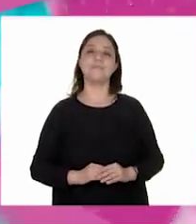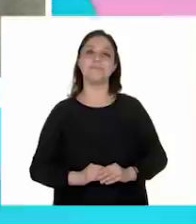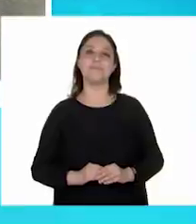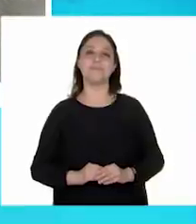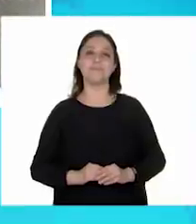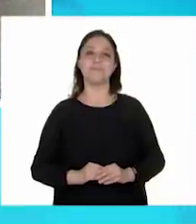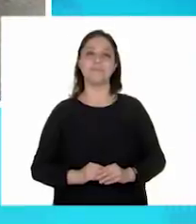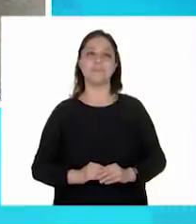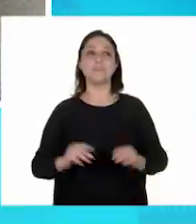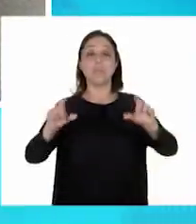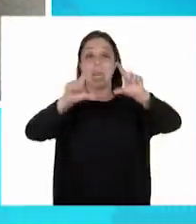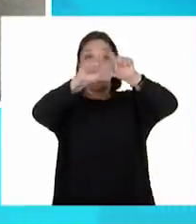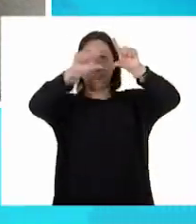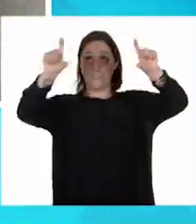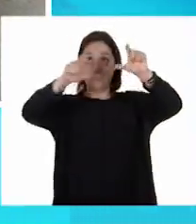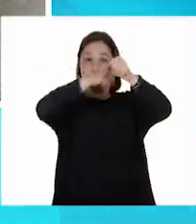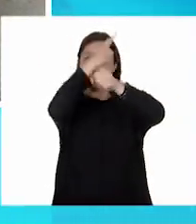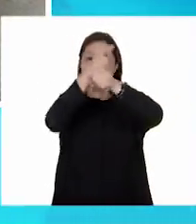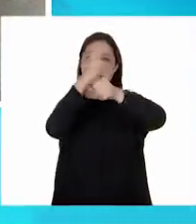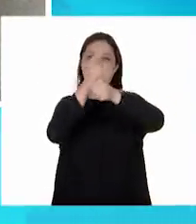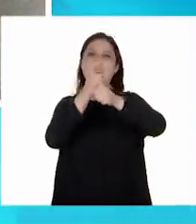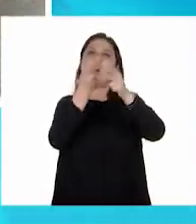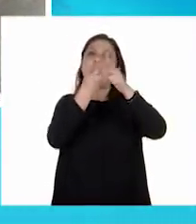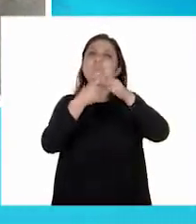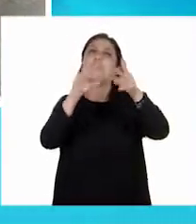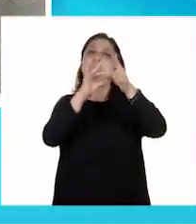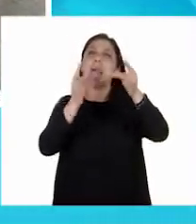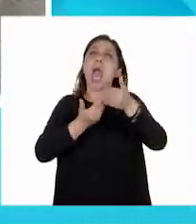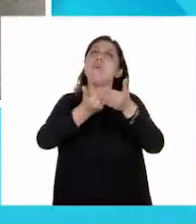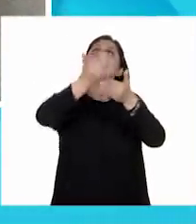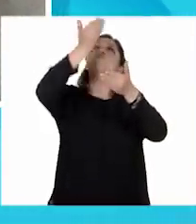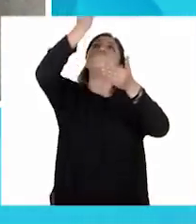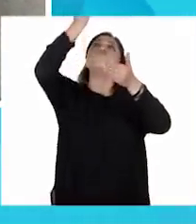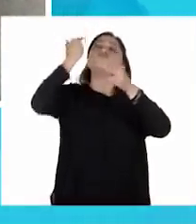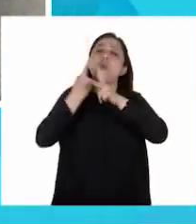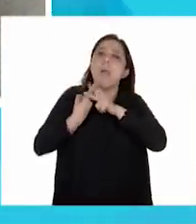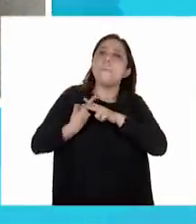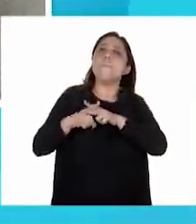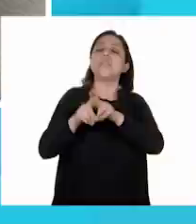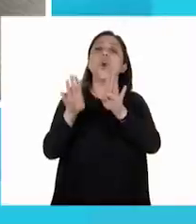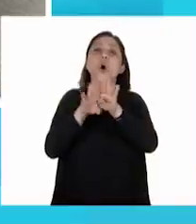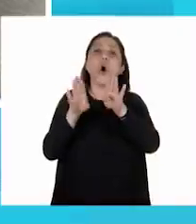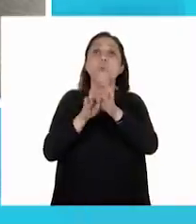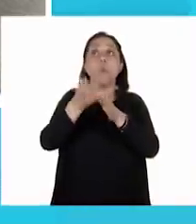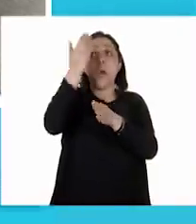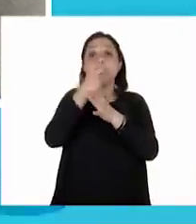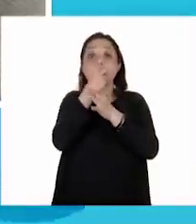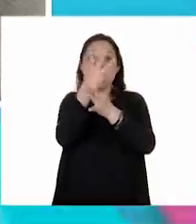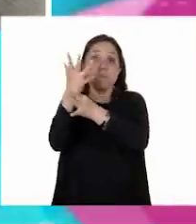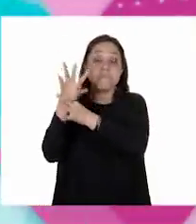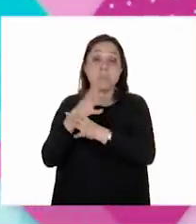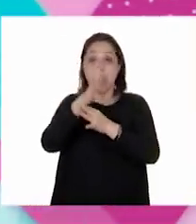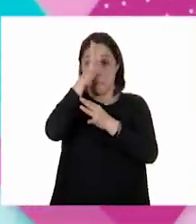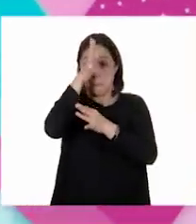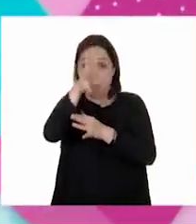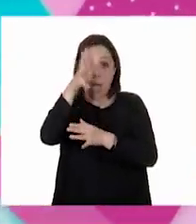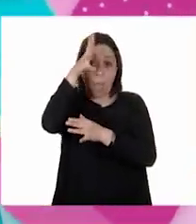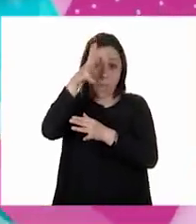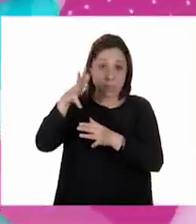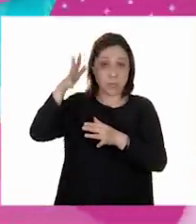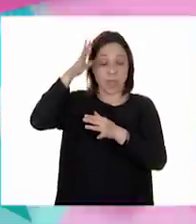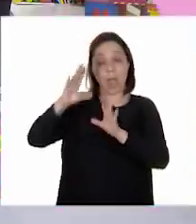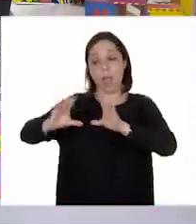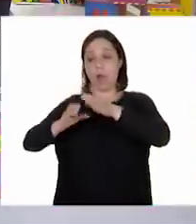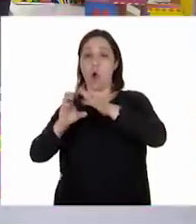En el primer párrafo habla del origen del michiote y se dice que era cocinado por los mayas aztecas y otomíes.